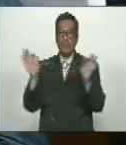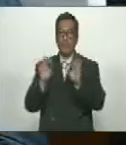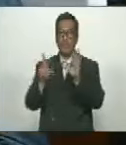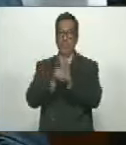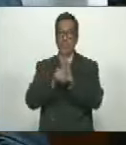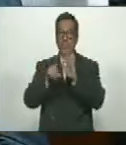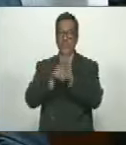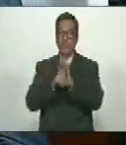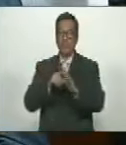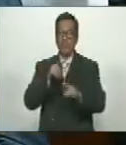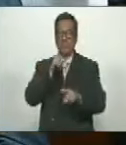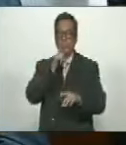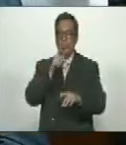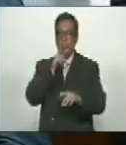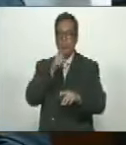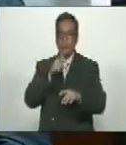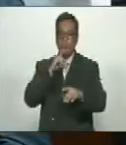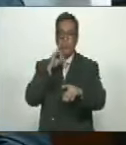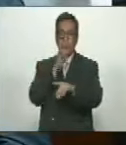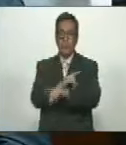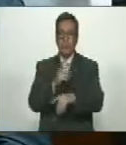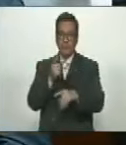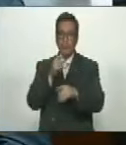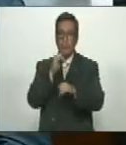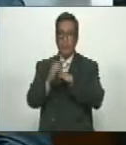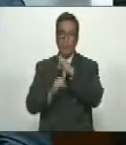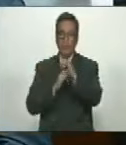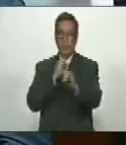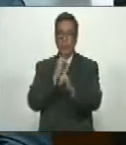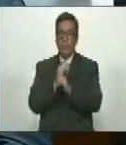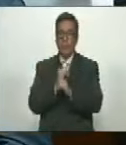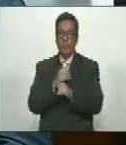ilegítimas y violatorias del derecho internacional